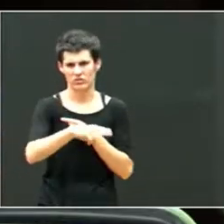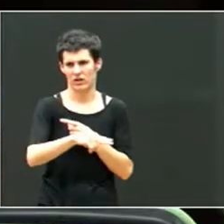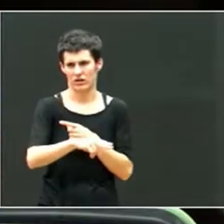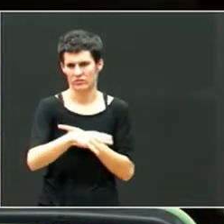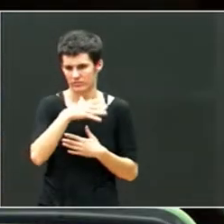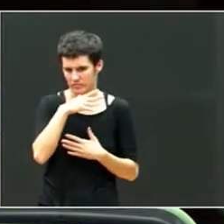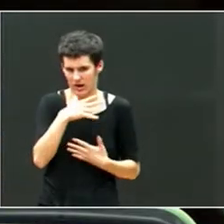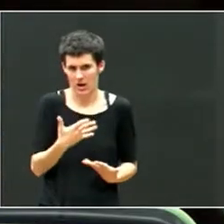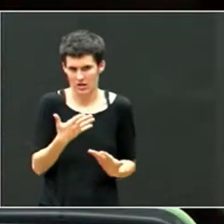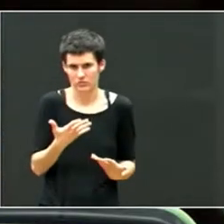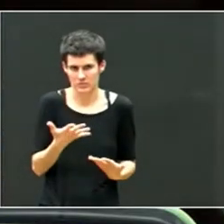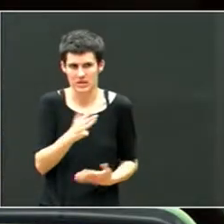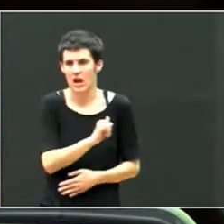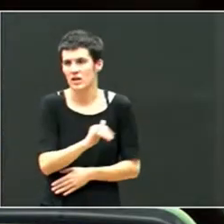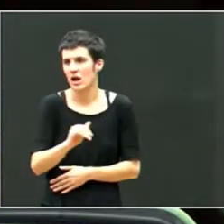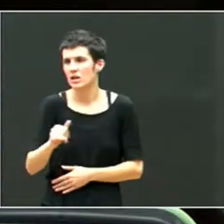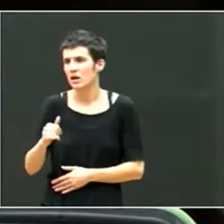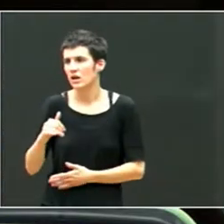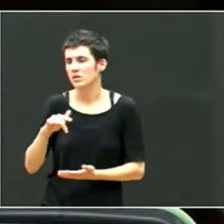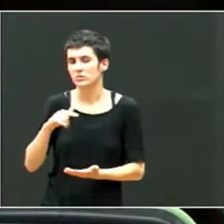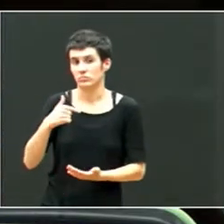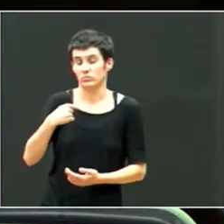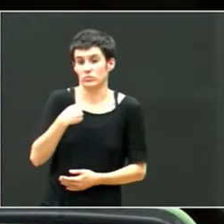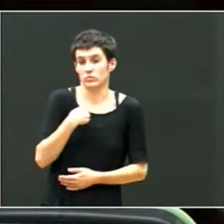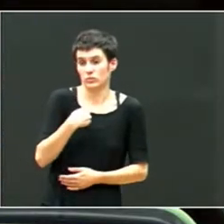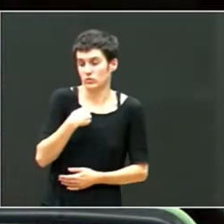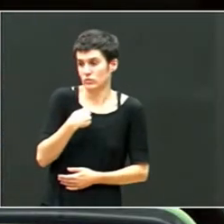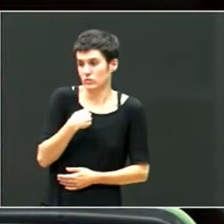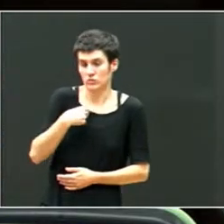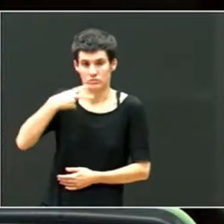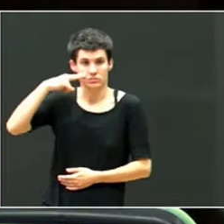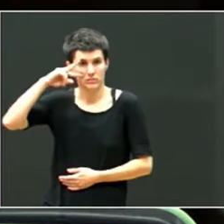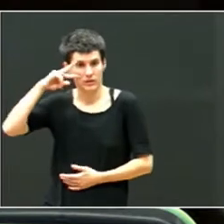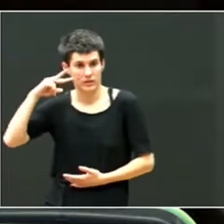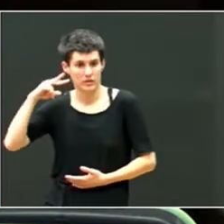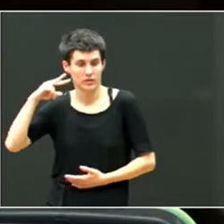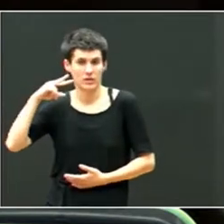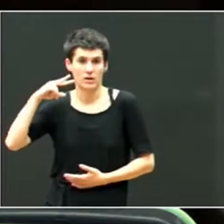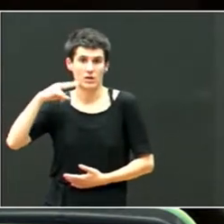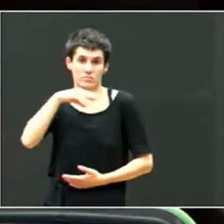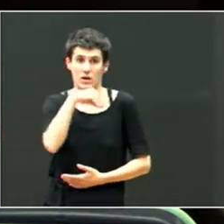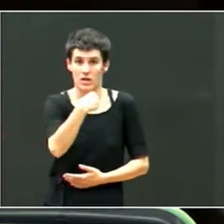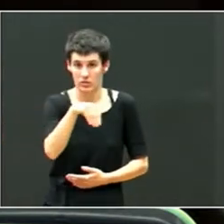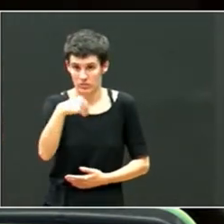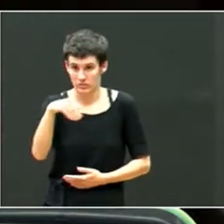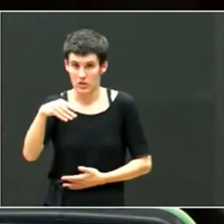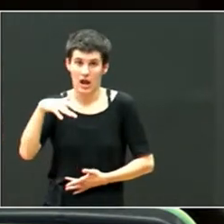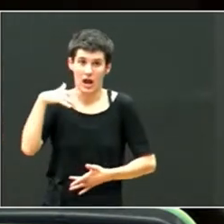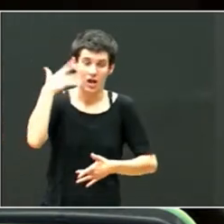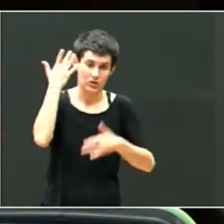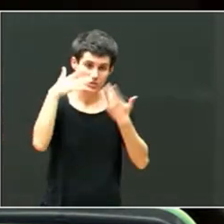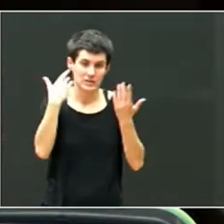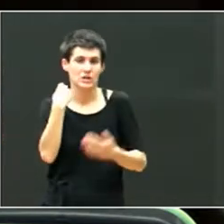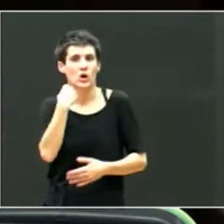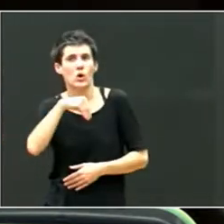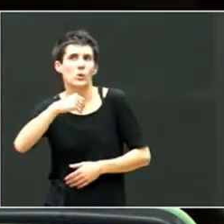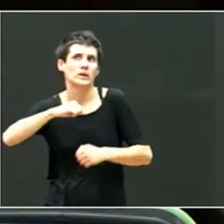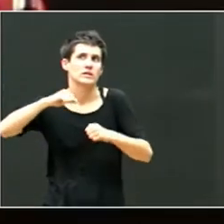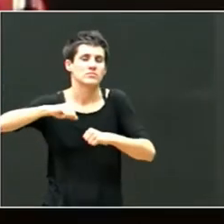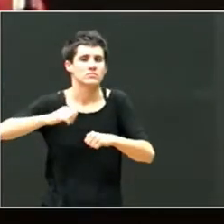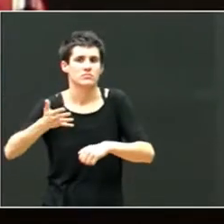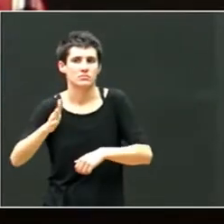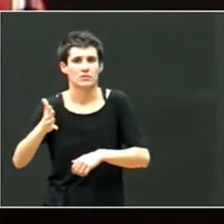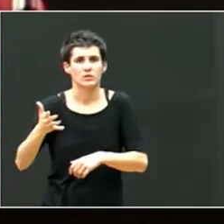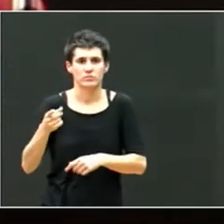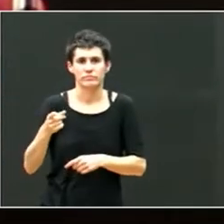Ahora nosotros, o por lo menos en lo que a me toca, nos toca trabajar mucho con, sobre todo, adolescentes y jóvenes, adultos. Y yo ya casi no